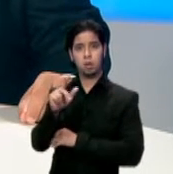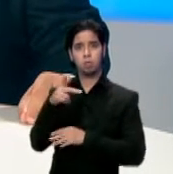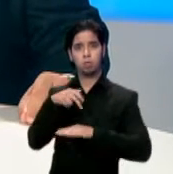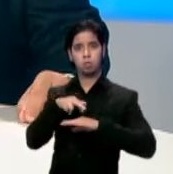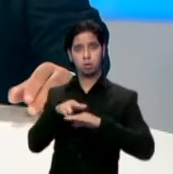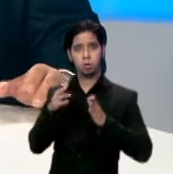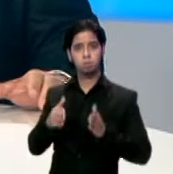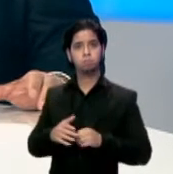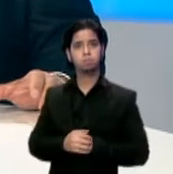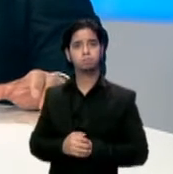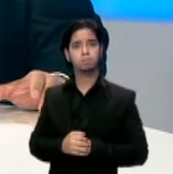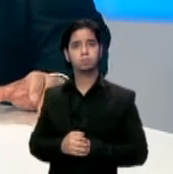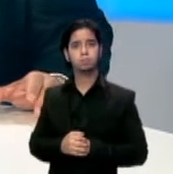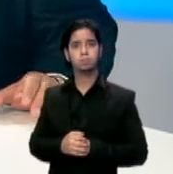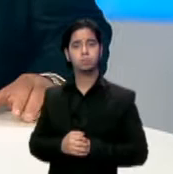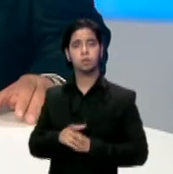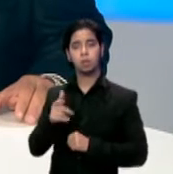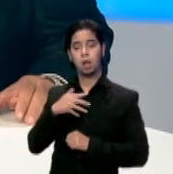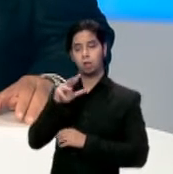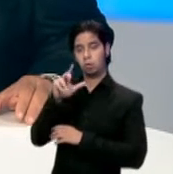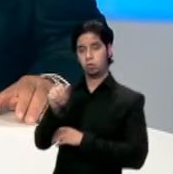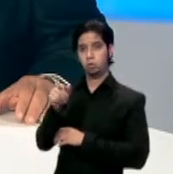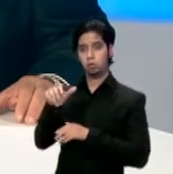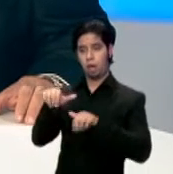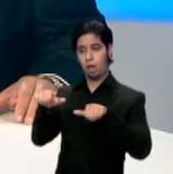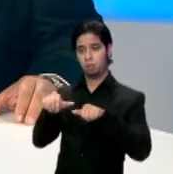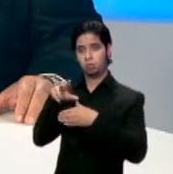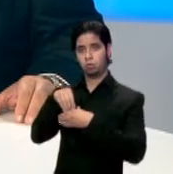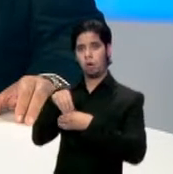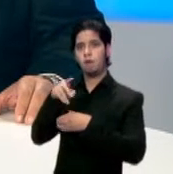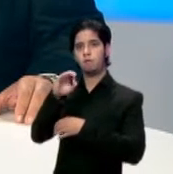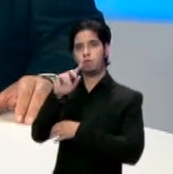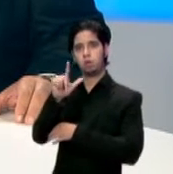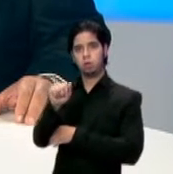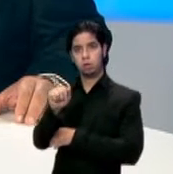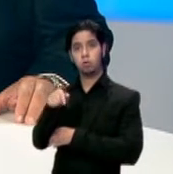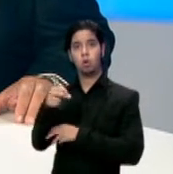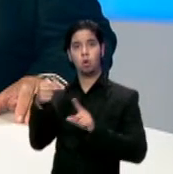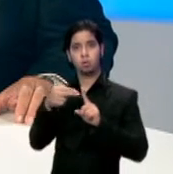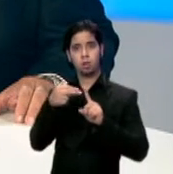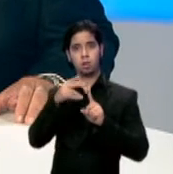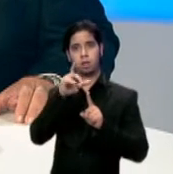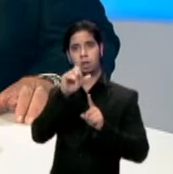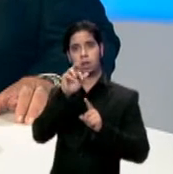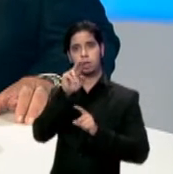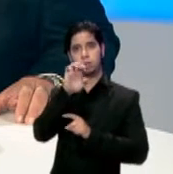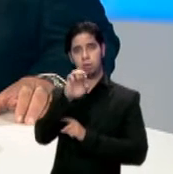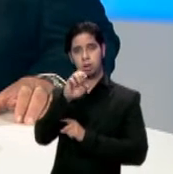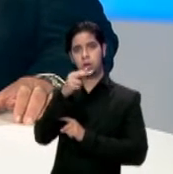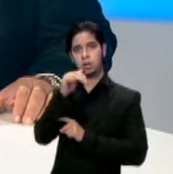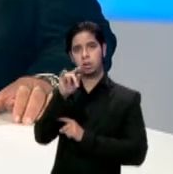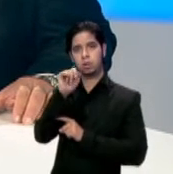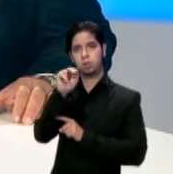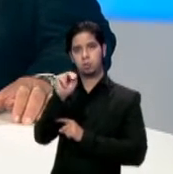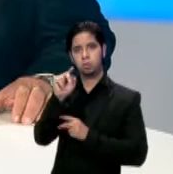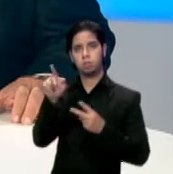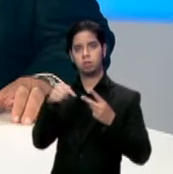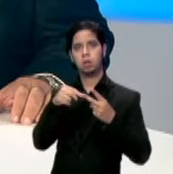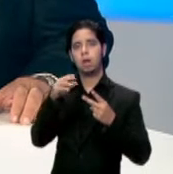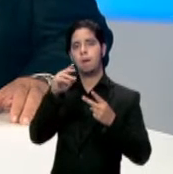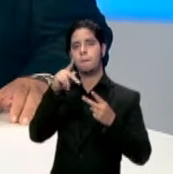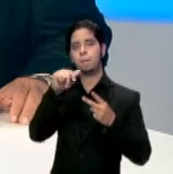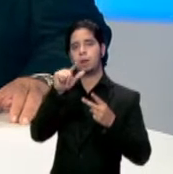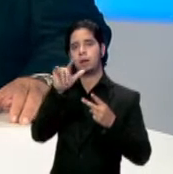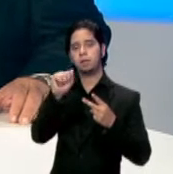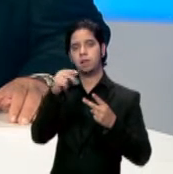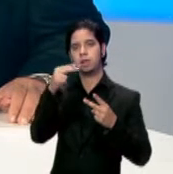Médica de Turismo, cuya sede es en Florida. Como nos dice Félix Alemán, los hoteles Caribe Hilton y Condado Plaza Hilton se convirtieron en los